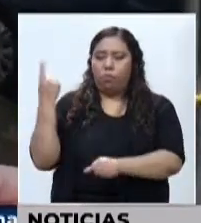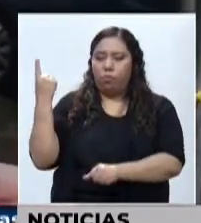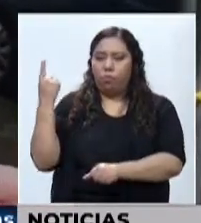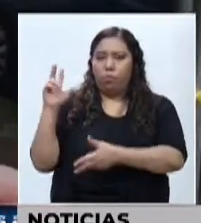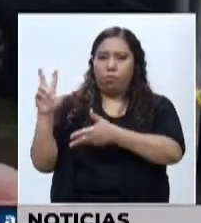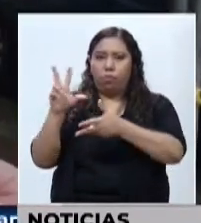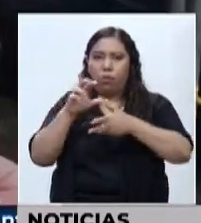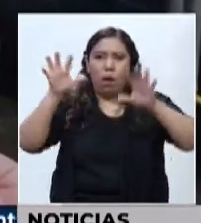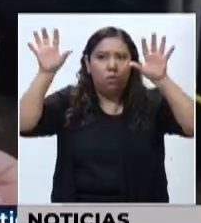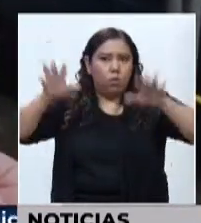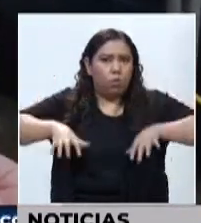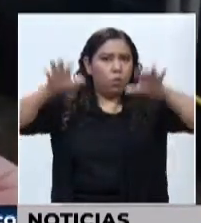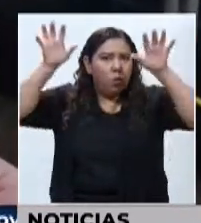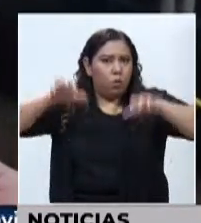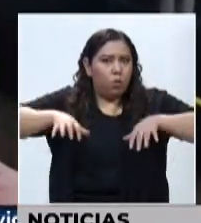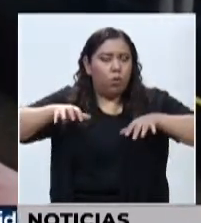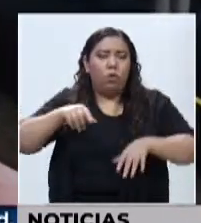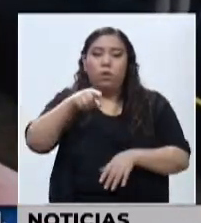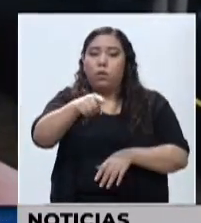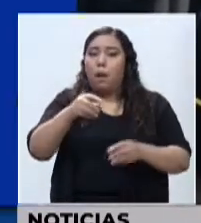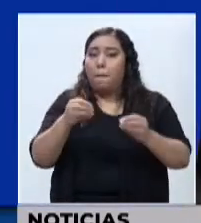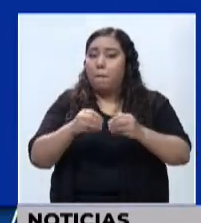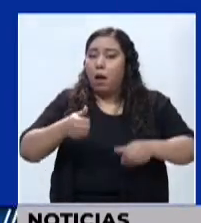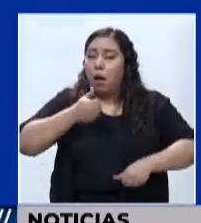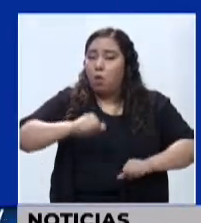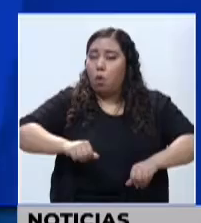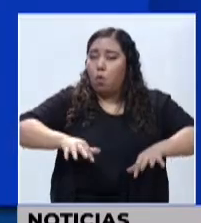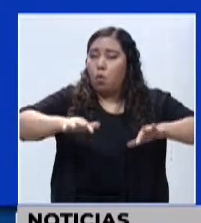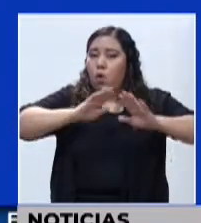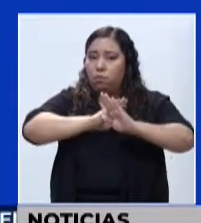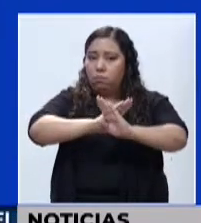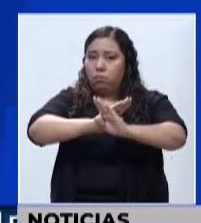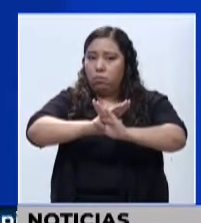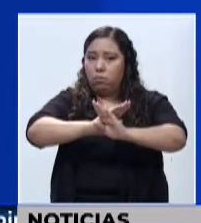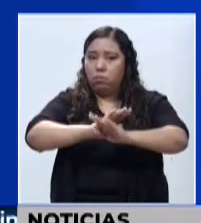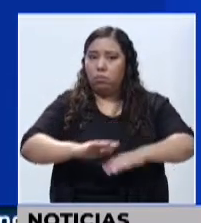huracanes o en otros aumentarla para proteger a la ciudadanía.